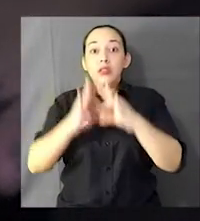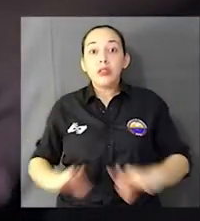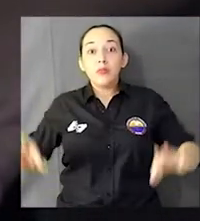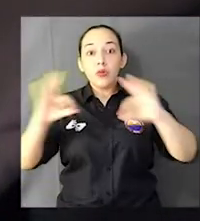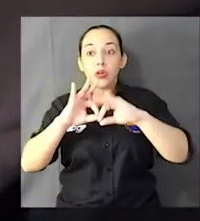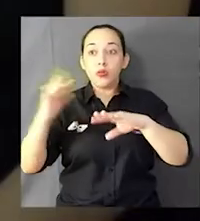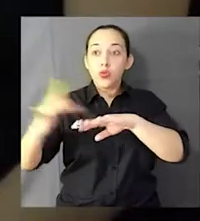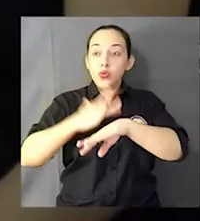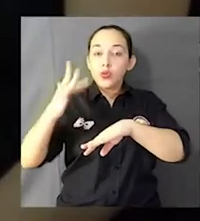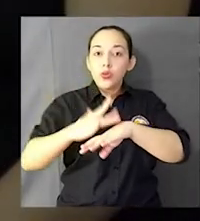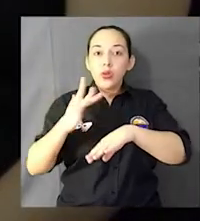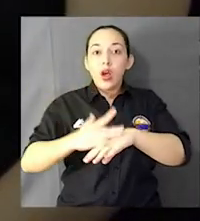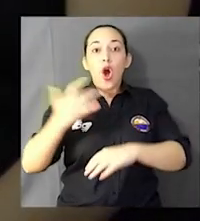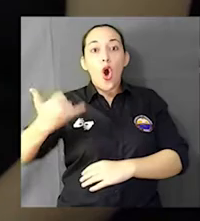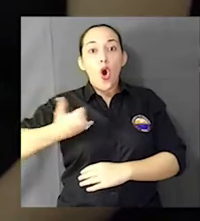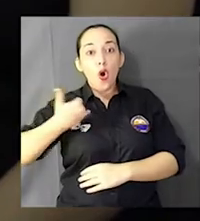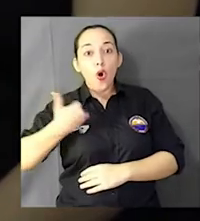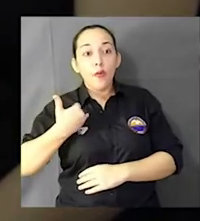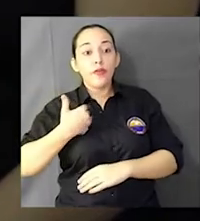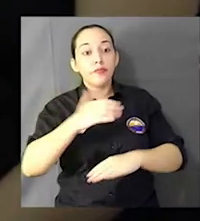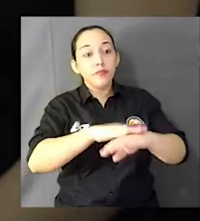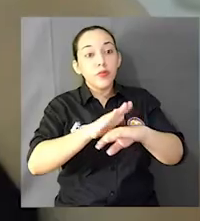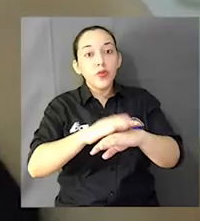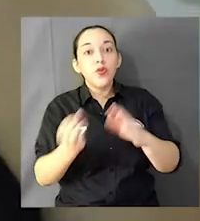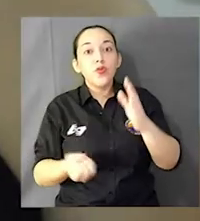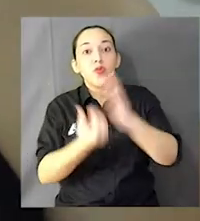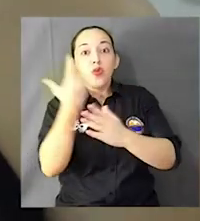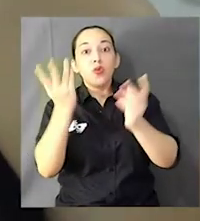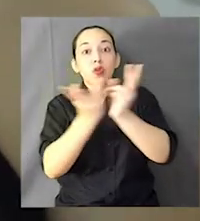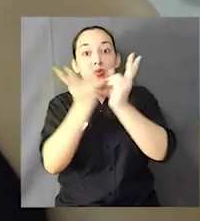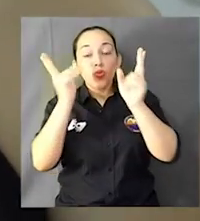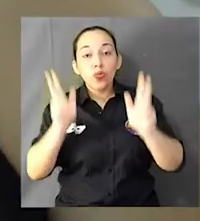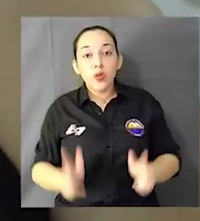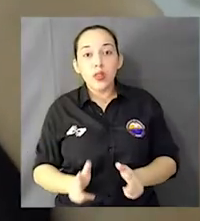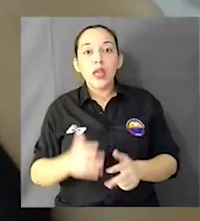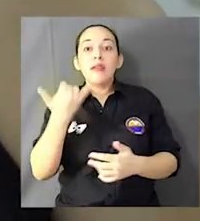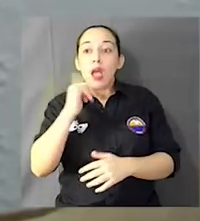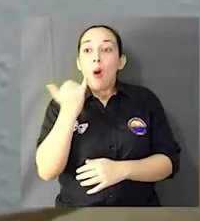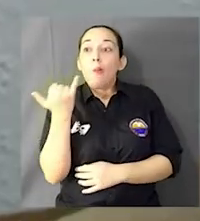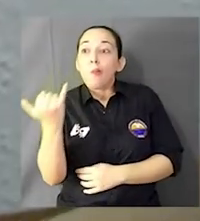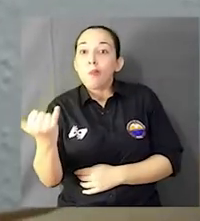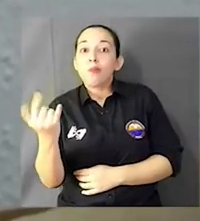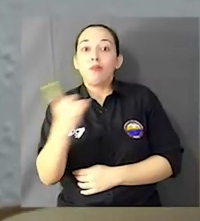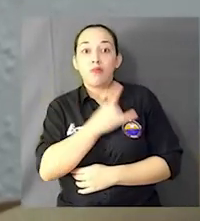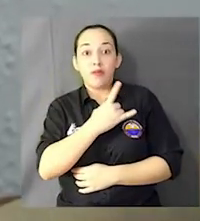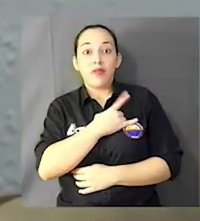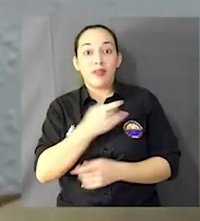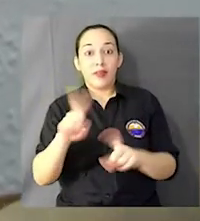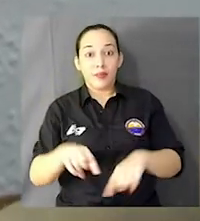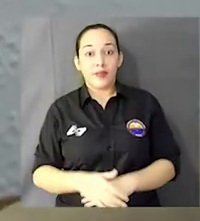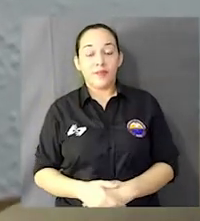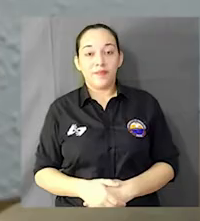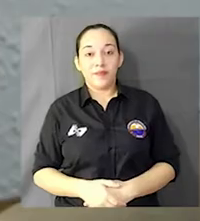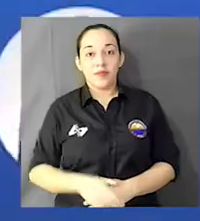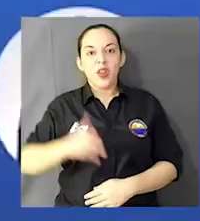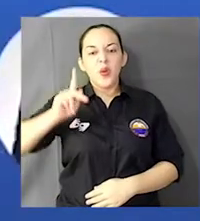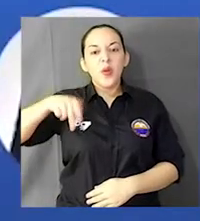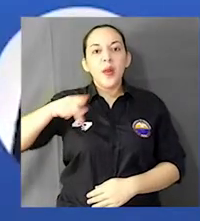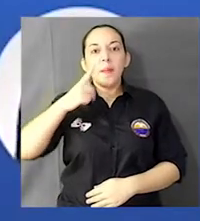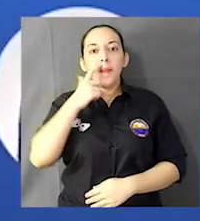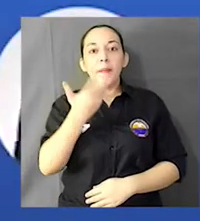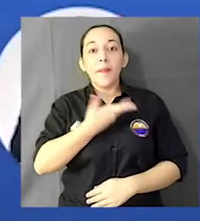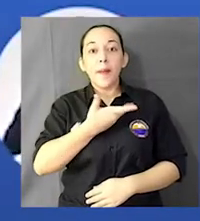ese mensaje muy claro, contundente y motivador hacia los jóvenes, nuevos estudiantes y aún también los que ya están ahí en la universidad.